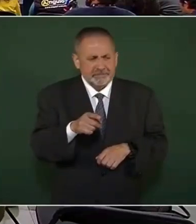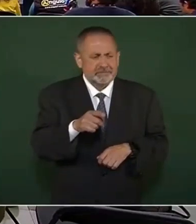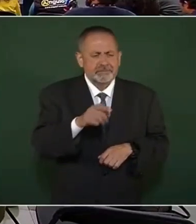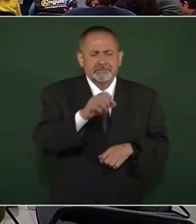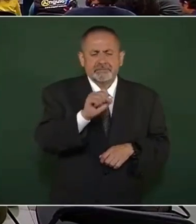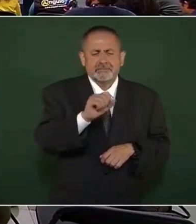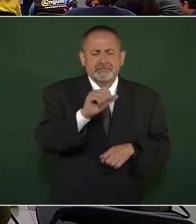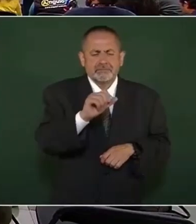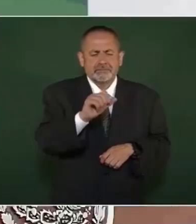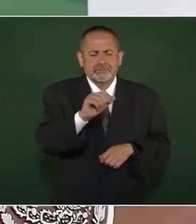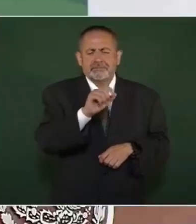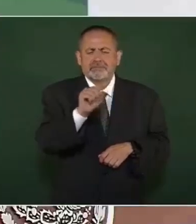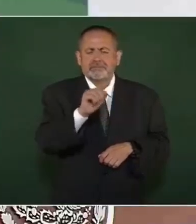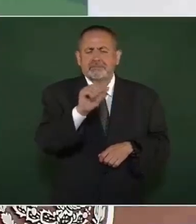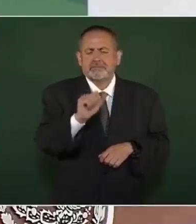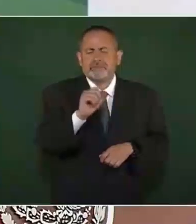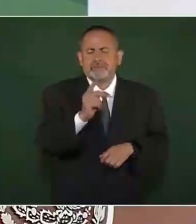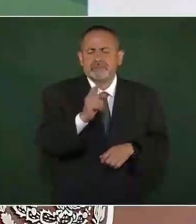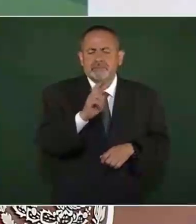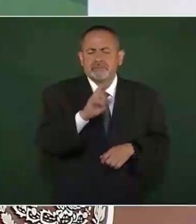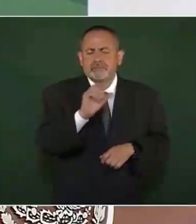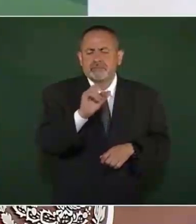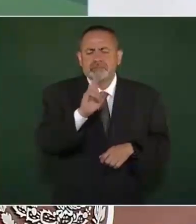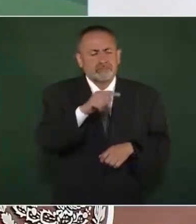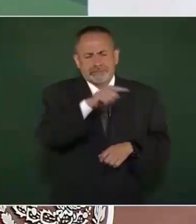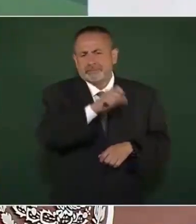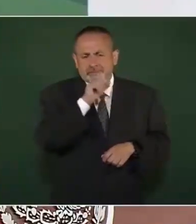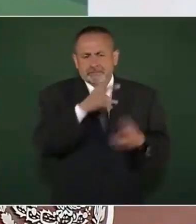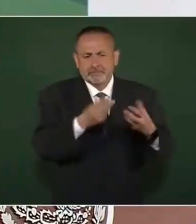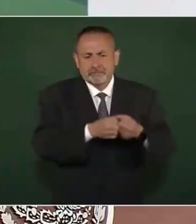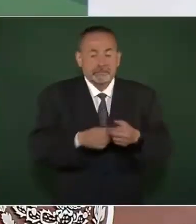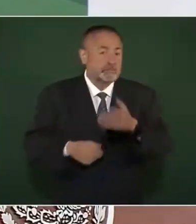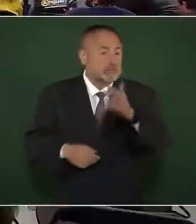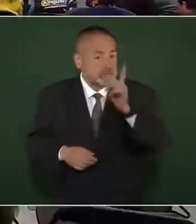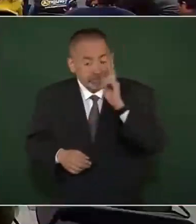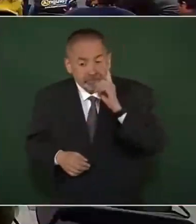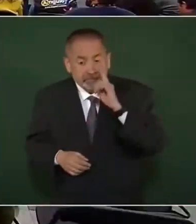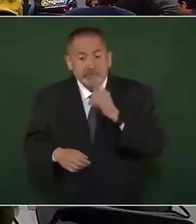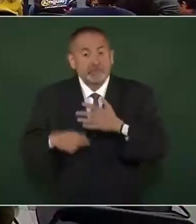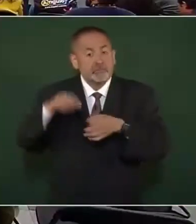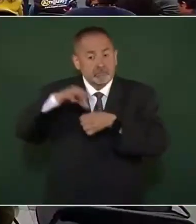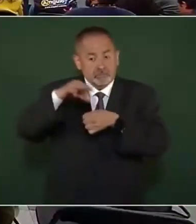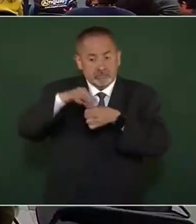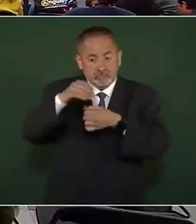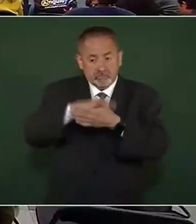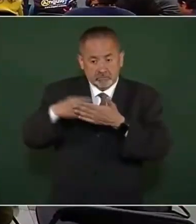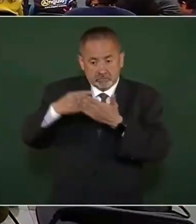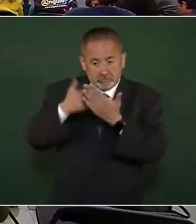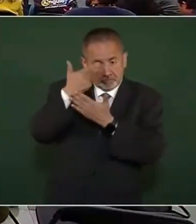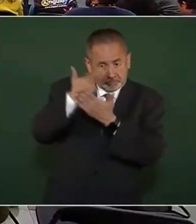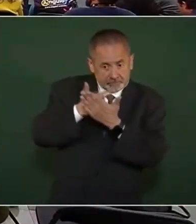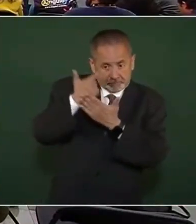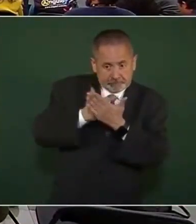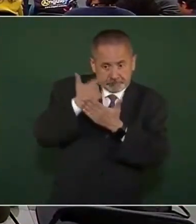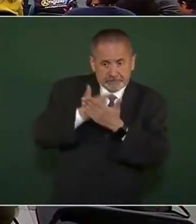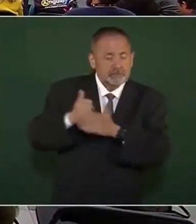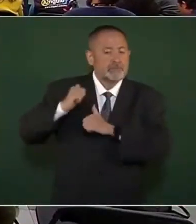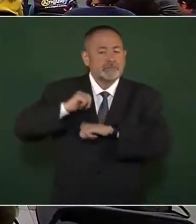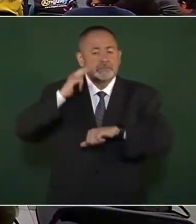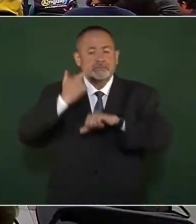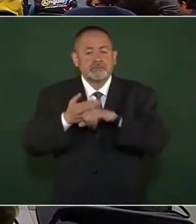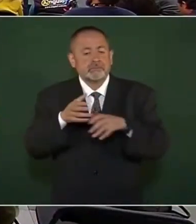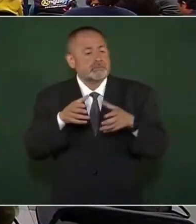participó. Bueno, el conteo de votos estuvo a cargo